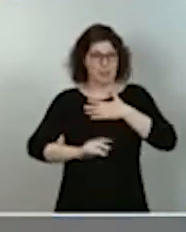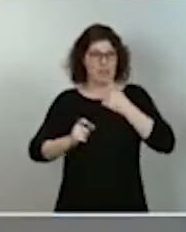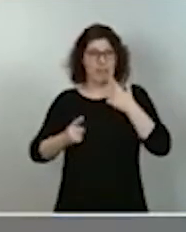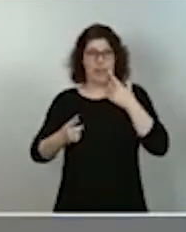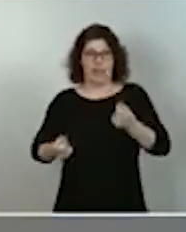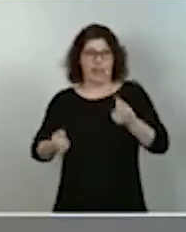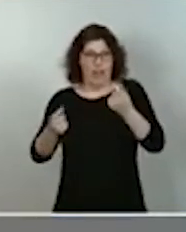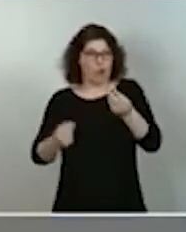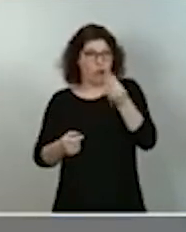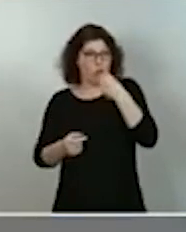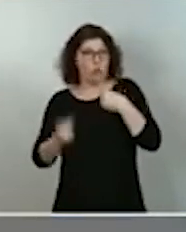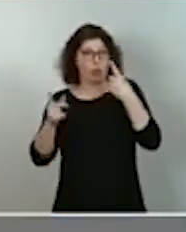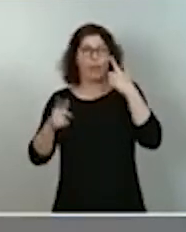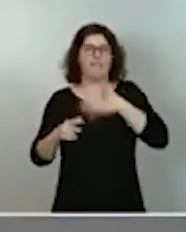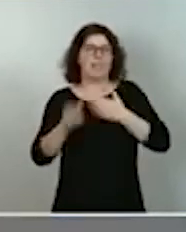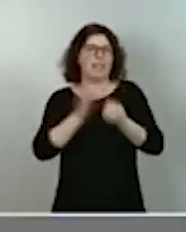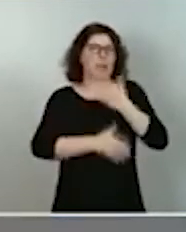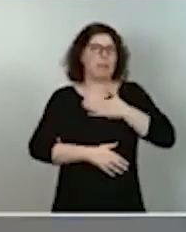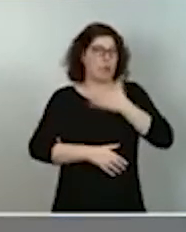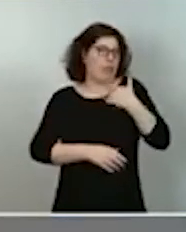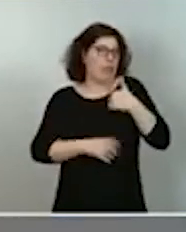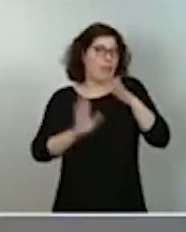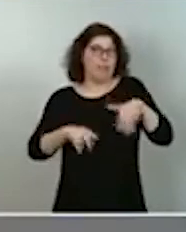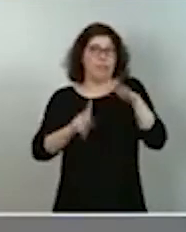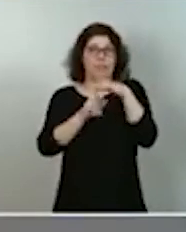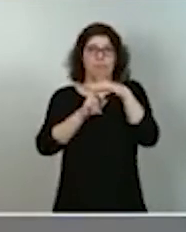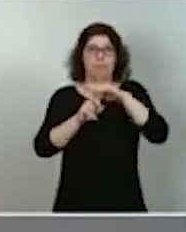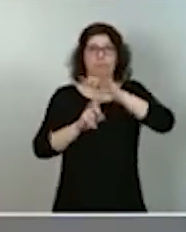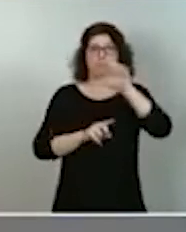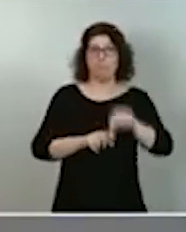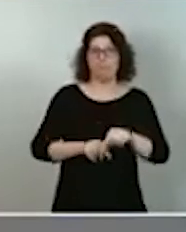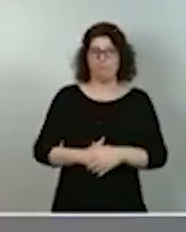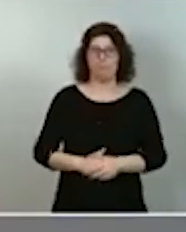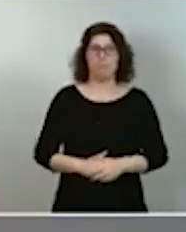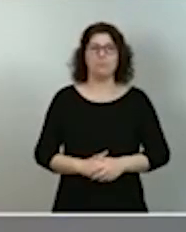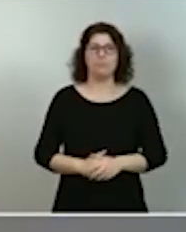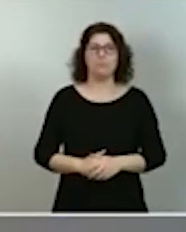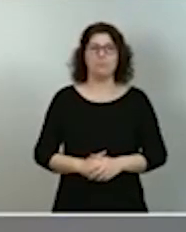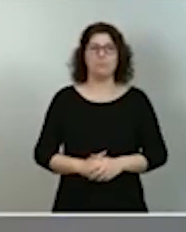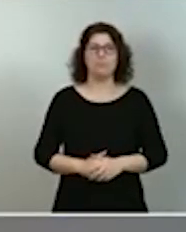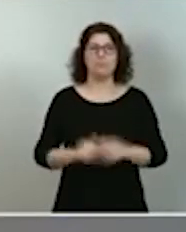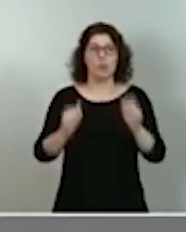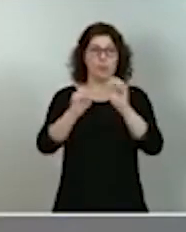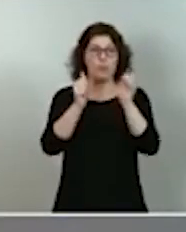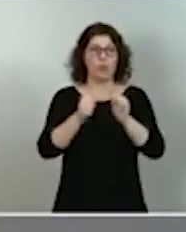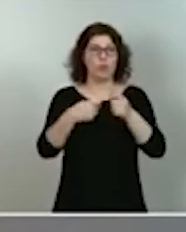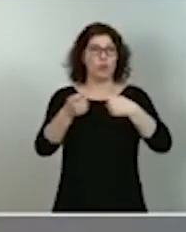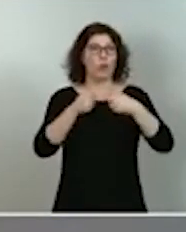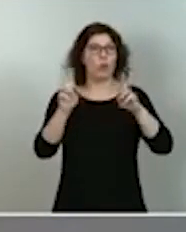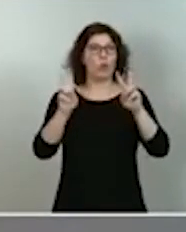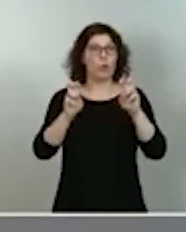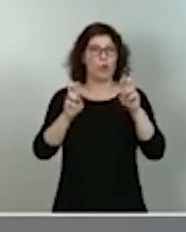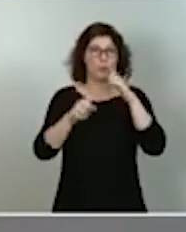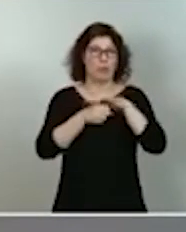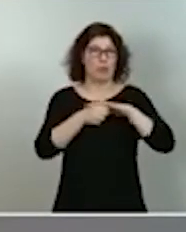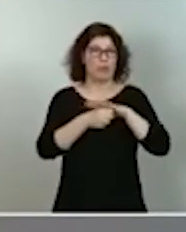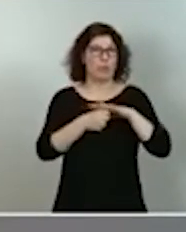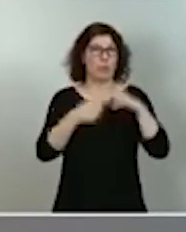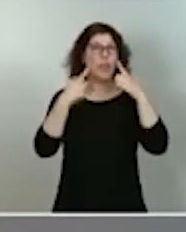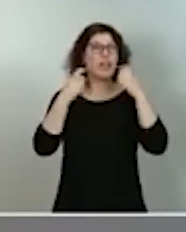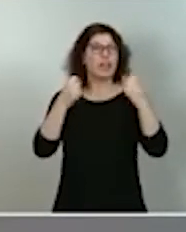ayuda a reducir su factura de la luz. El impulso de nuevos modelos de negocio en el ámbito de la energía son tractores